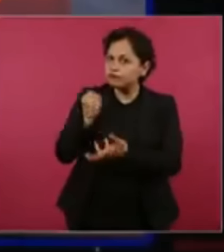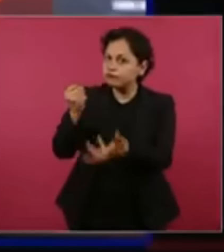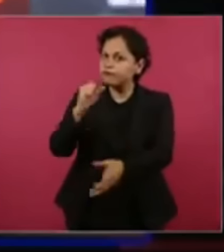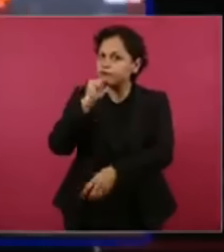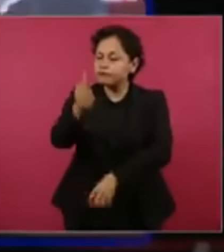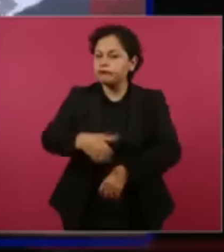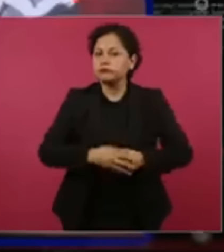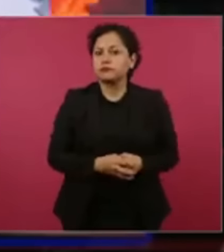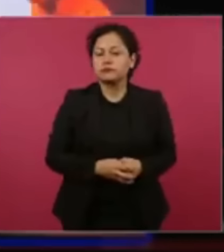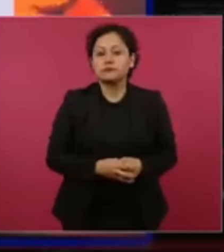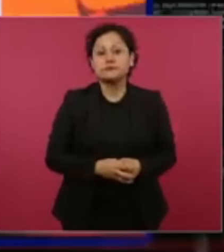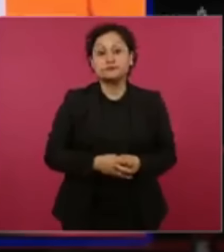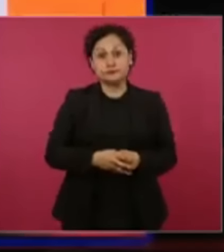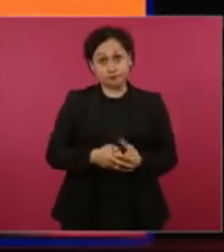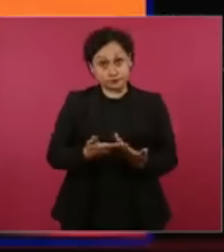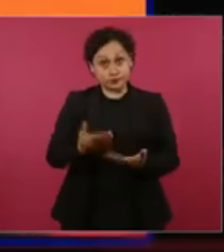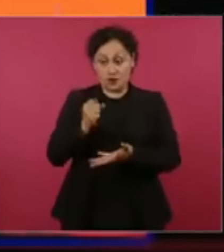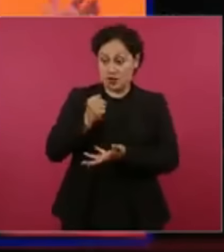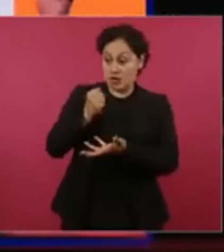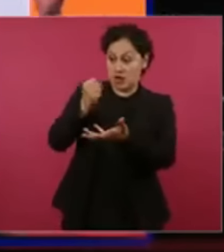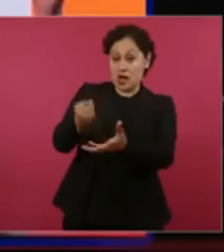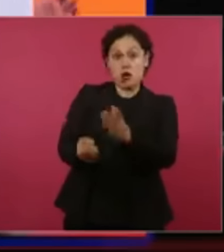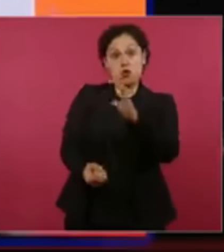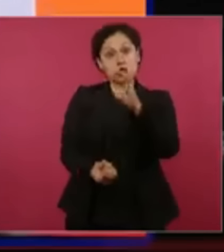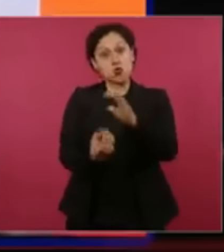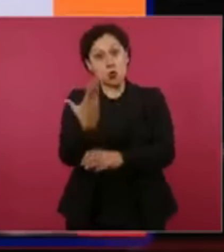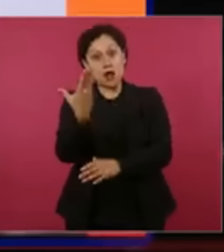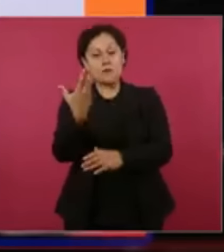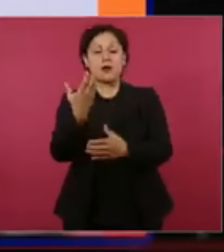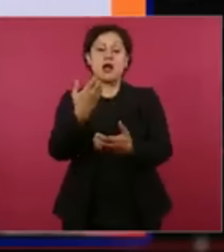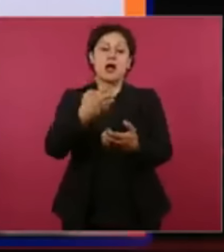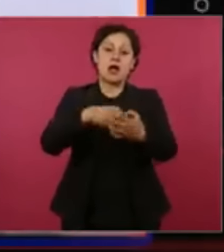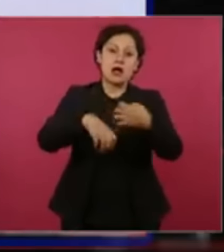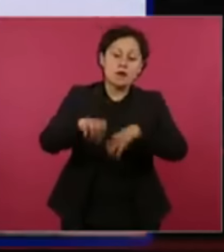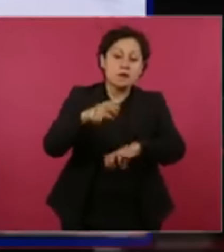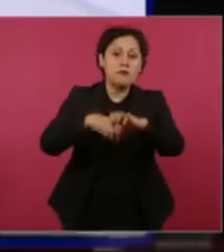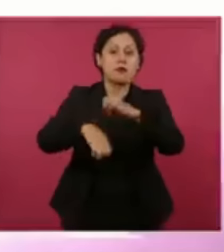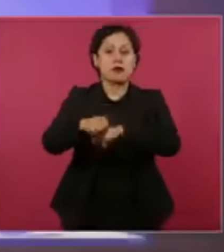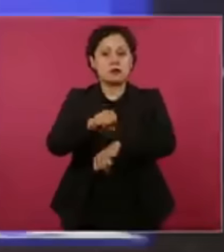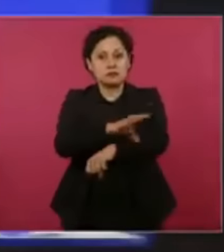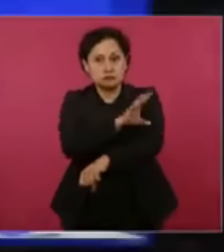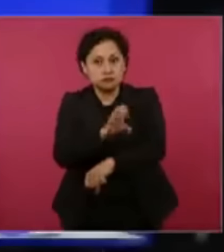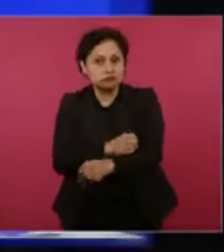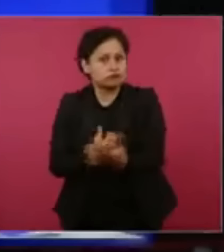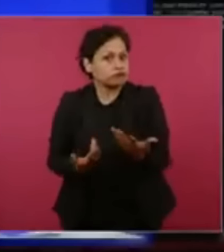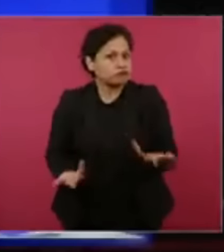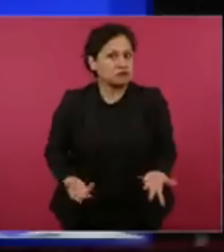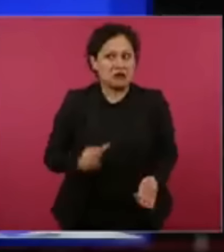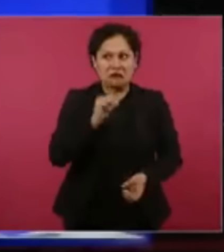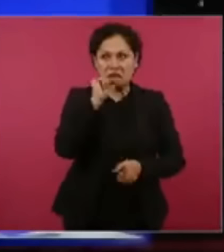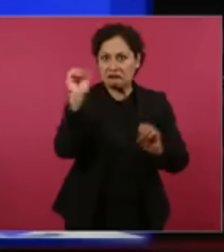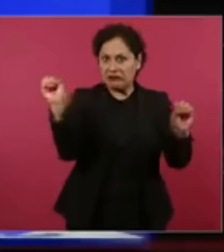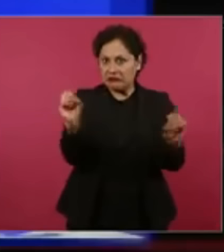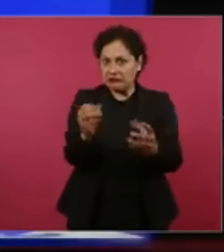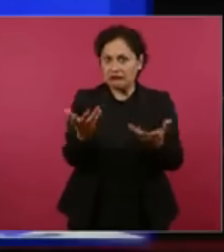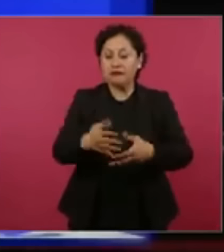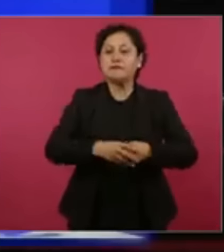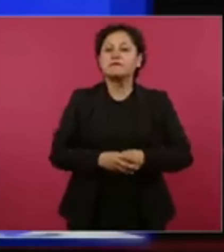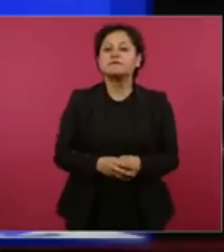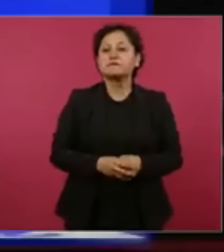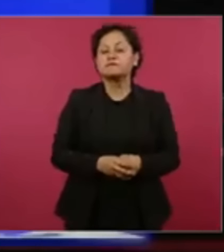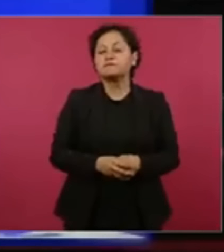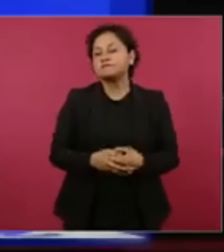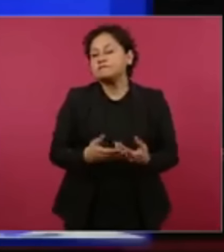ha invertido en nuevas centrales de generación, en nuevas líneas de transmisión y distribución de energía. Esa idea de que la